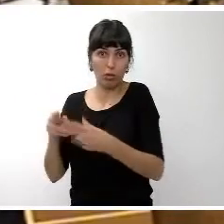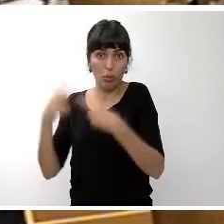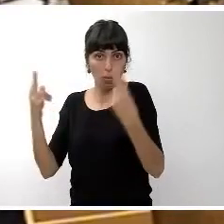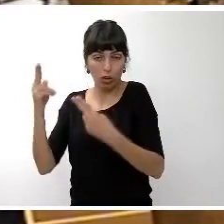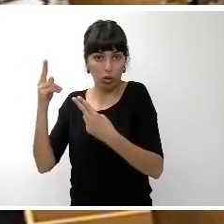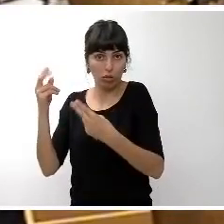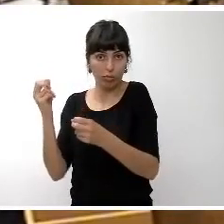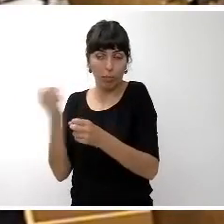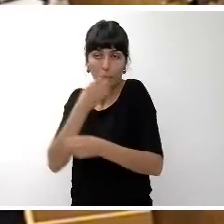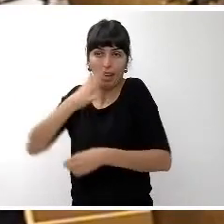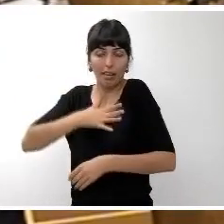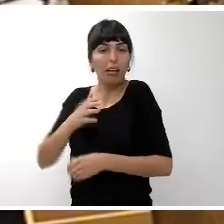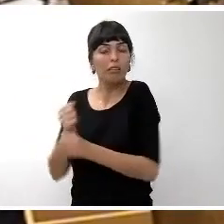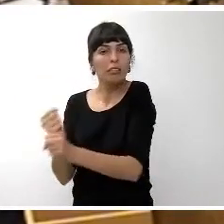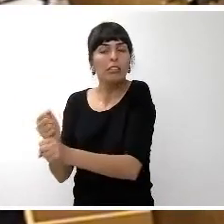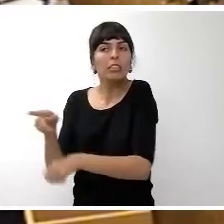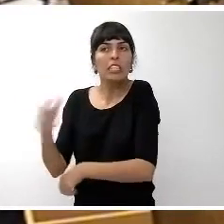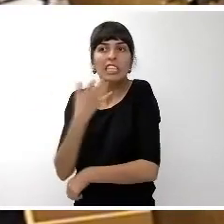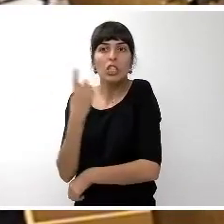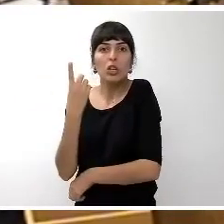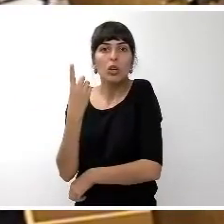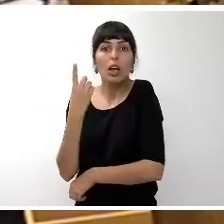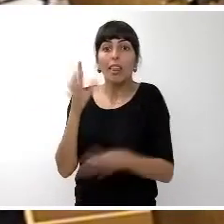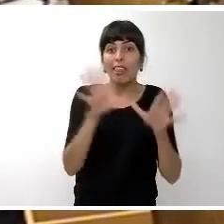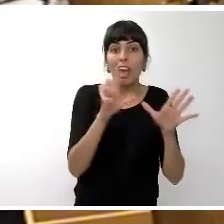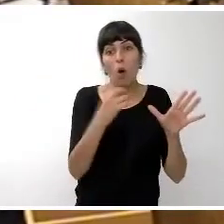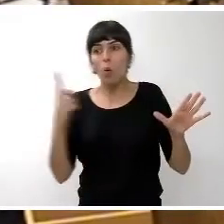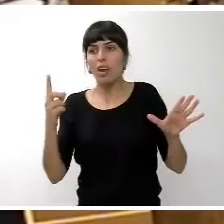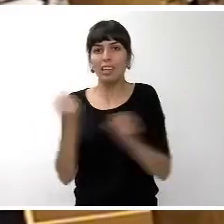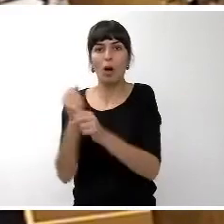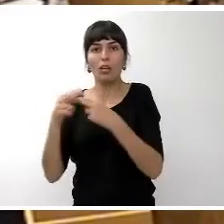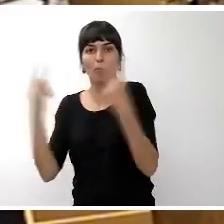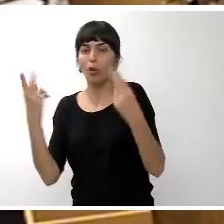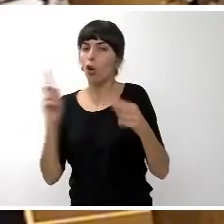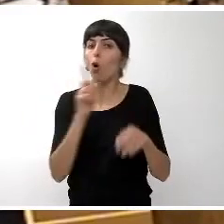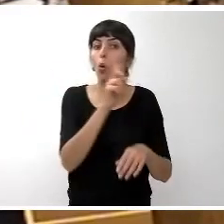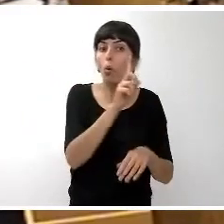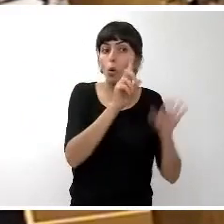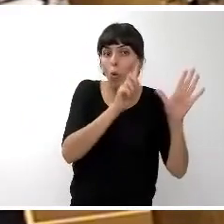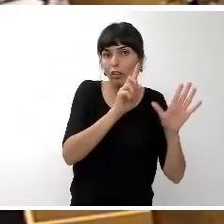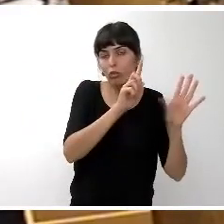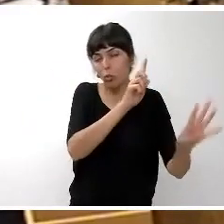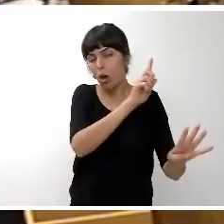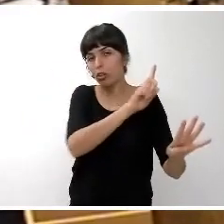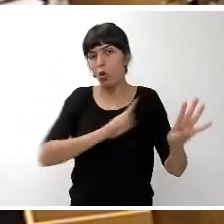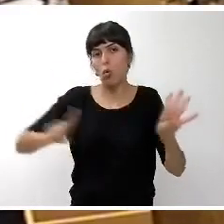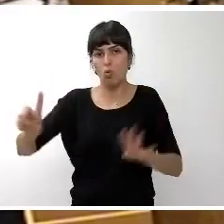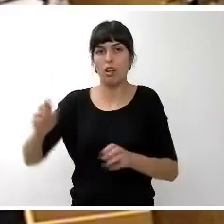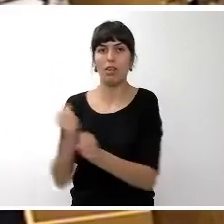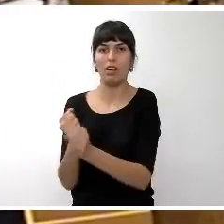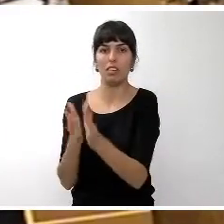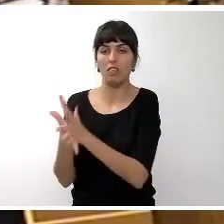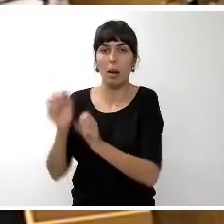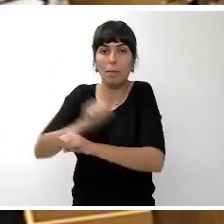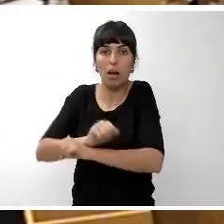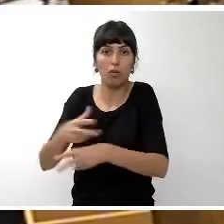tuviéramos una de cada cuatro como sucede en Suecia por ejemplo se crearían seis millones de puestos de trabajo se acabaría el